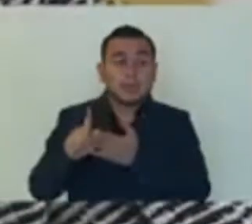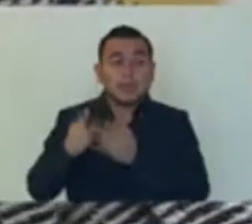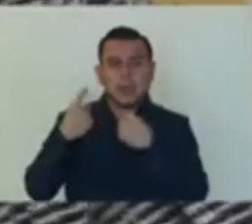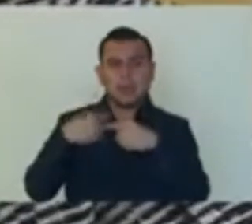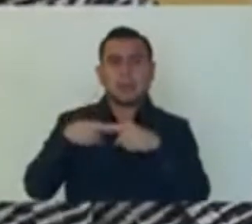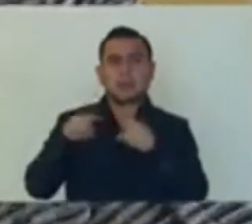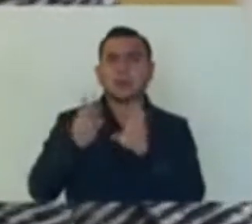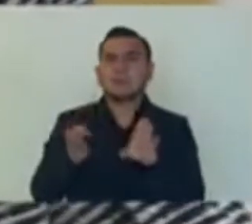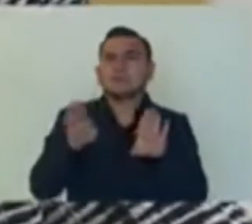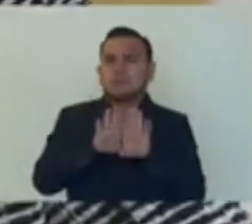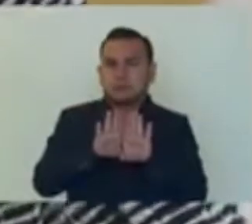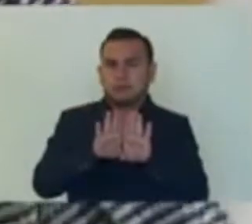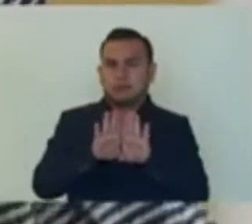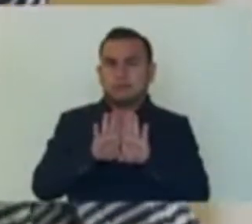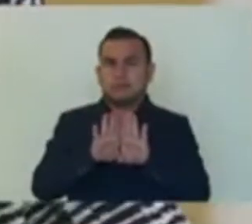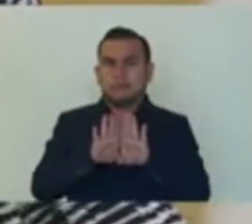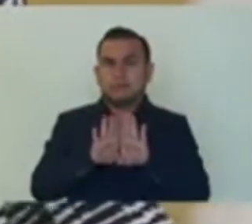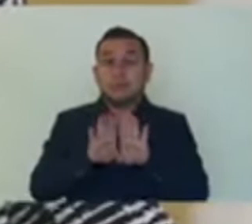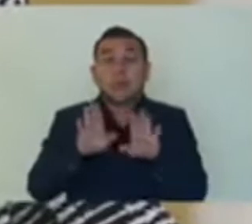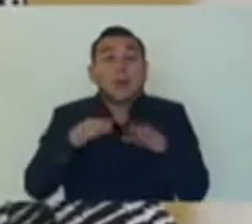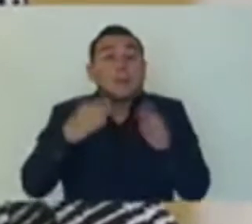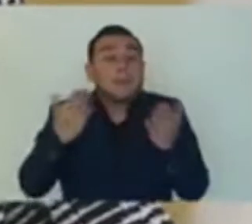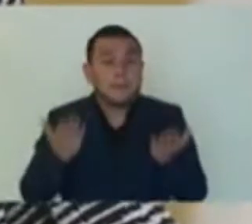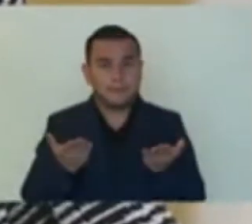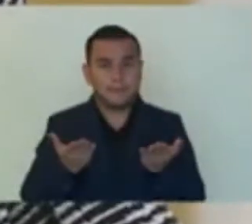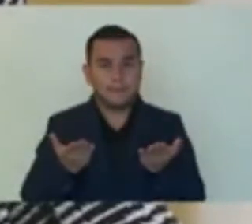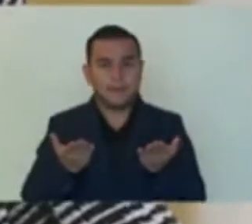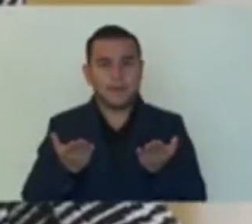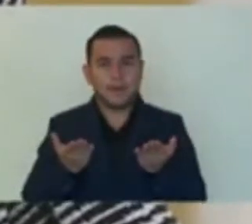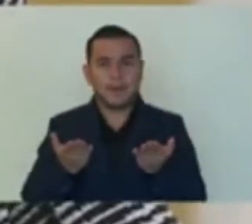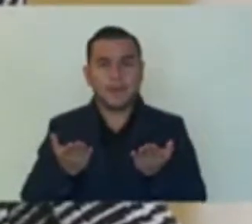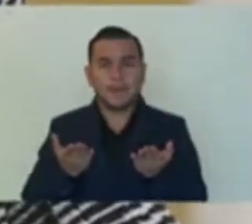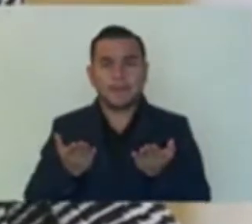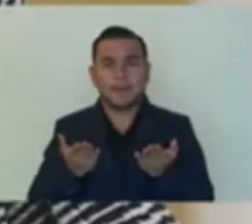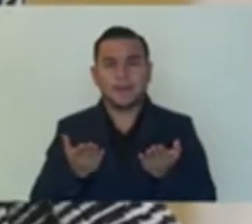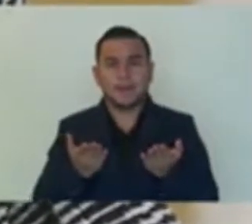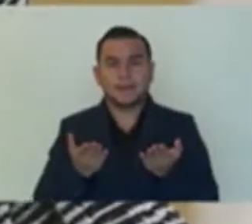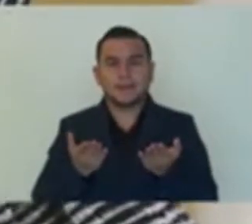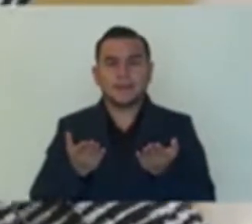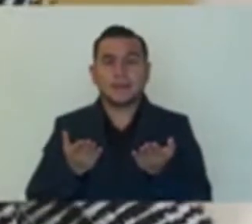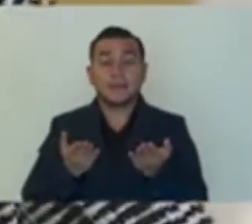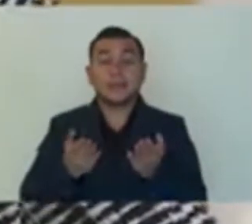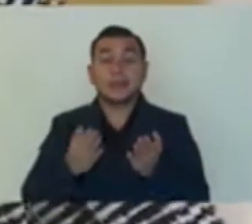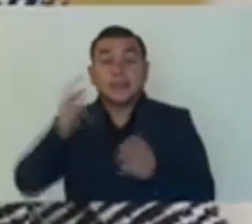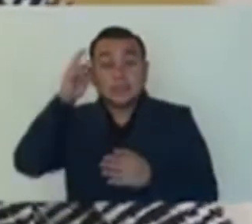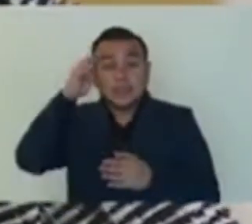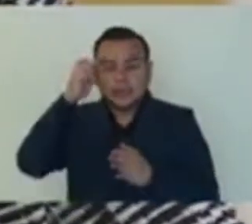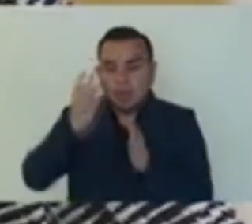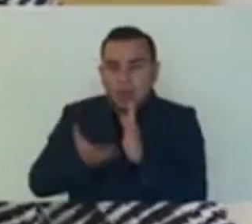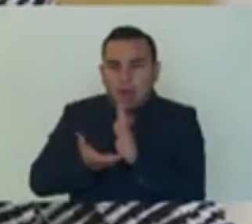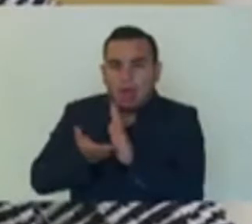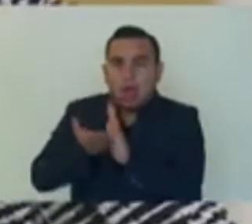permanecer cerradas. ¿Por qué? Porque la evolución de la pandemia